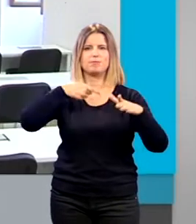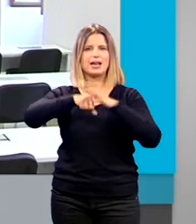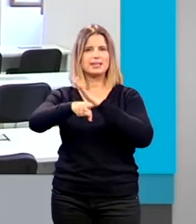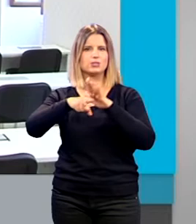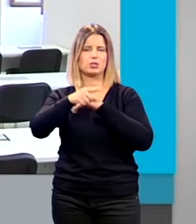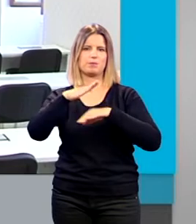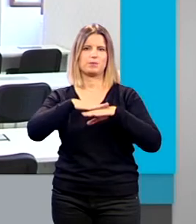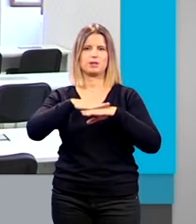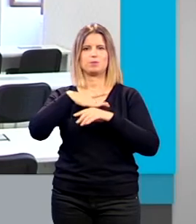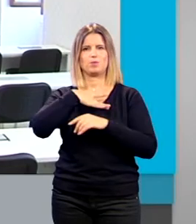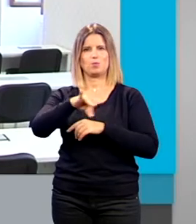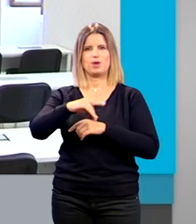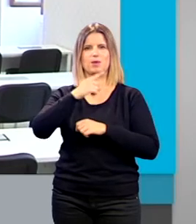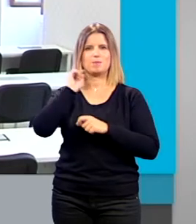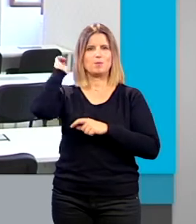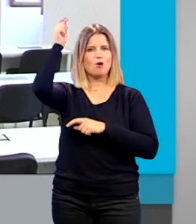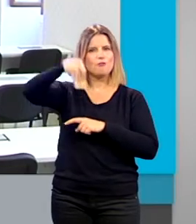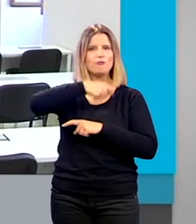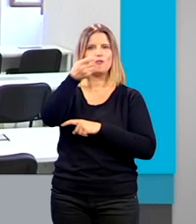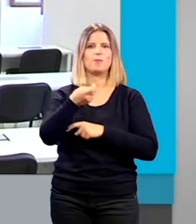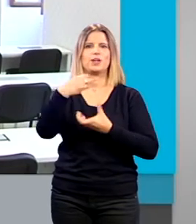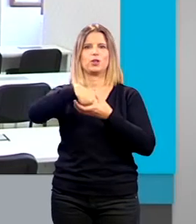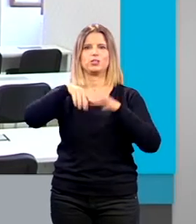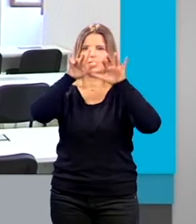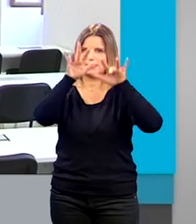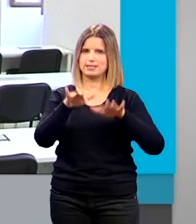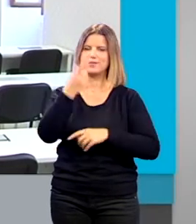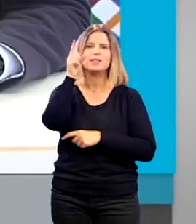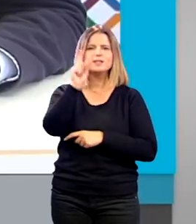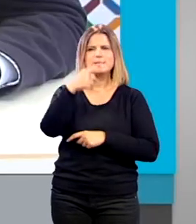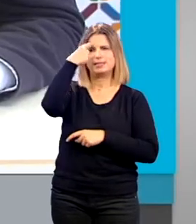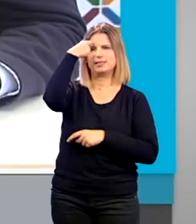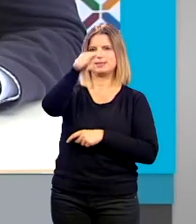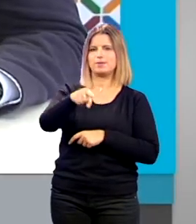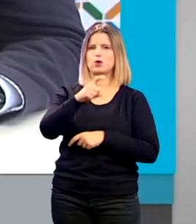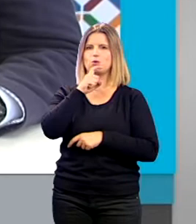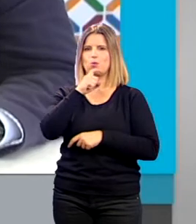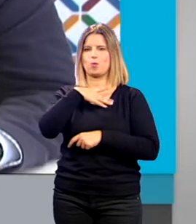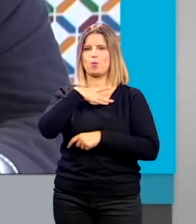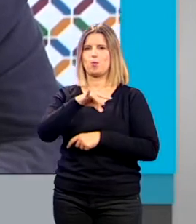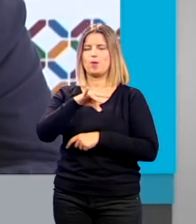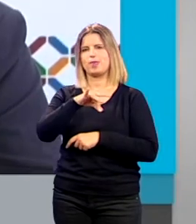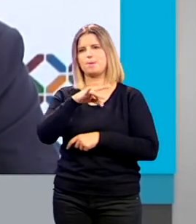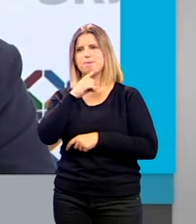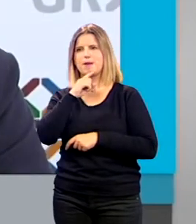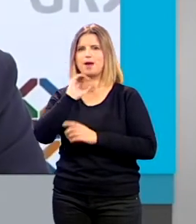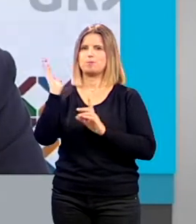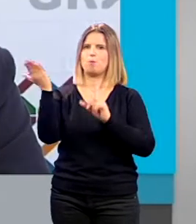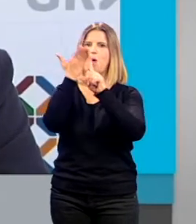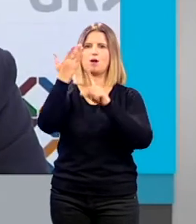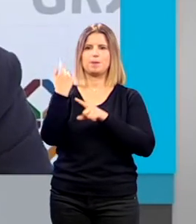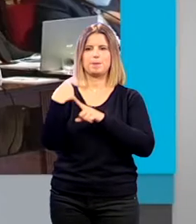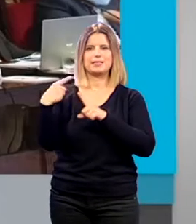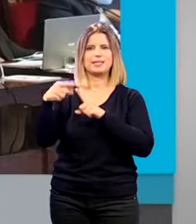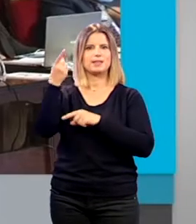para establecer un retén de bomberos en Sierra Nevada así como conocer en qué medida podría afectar a los medios materiales y a la